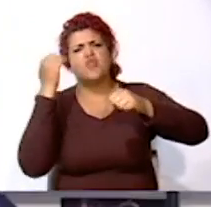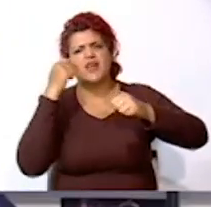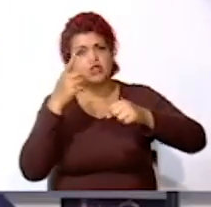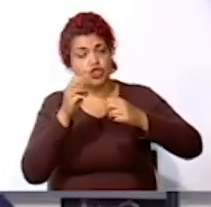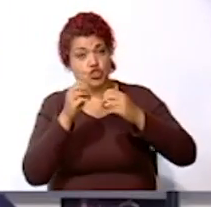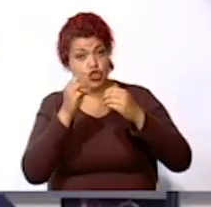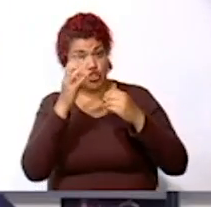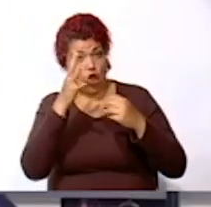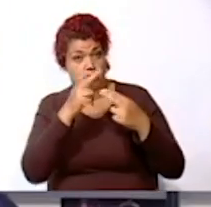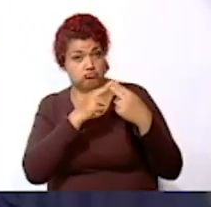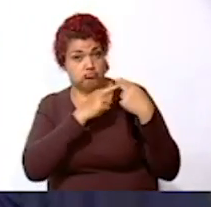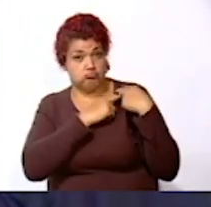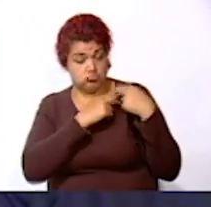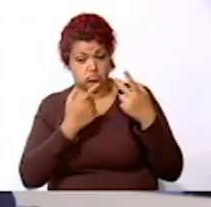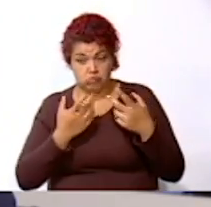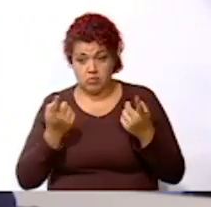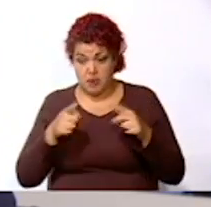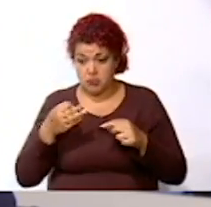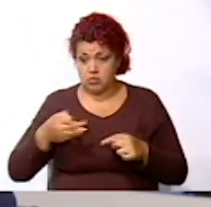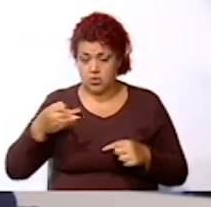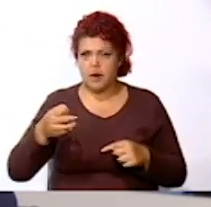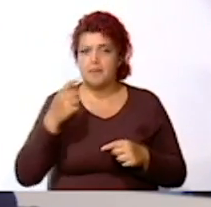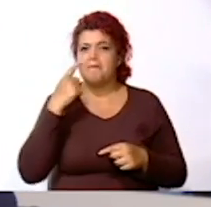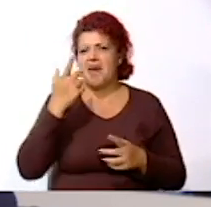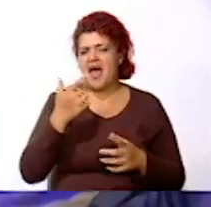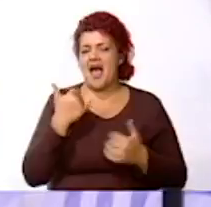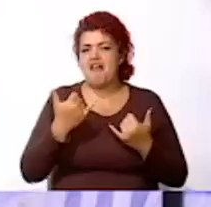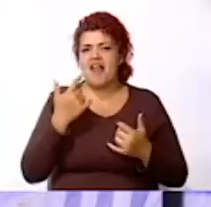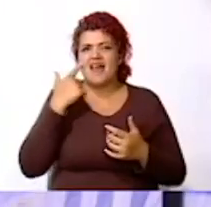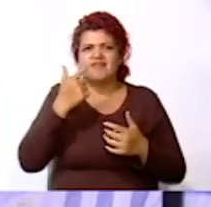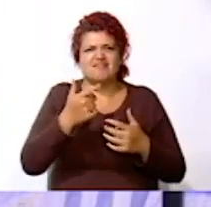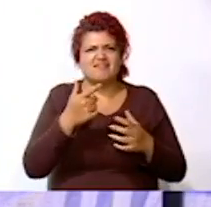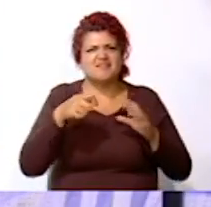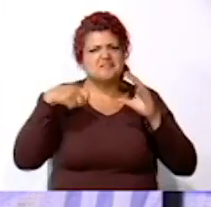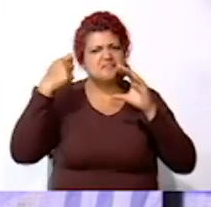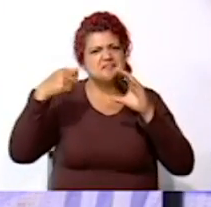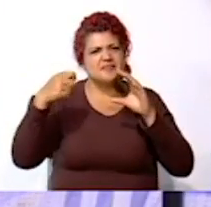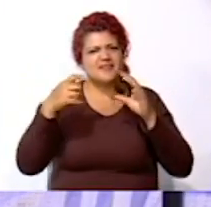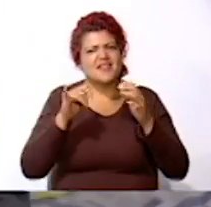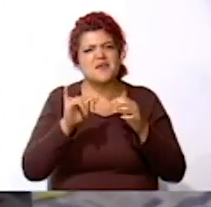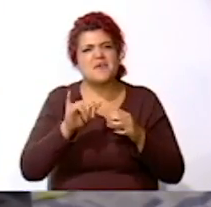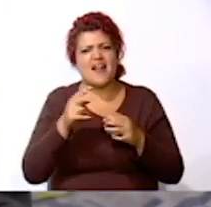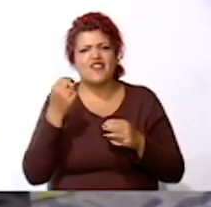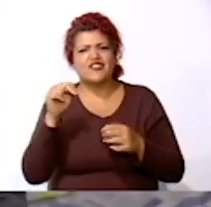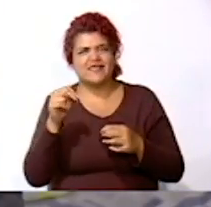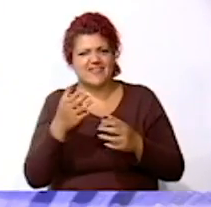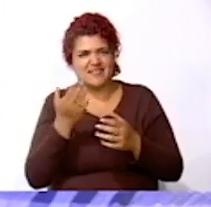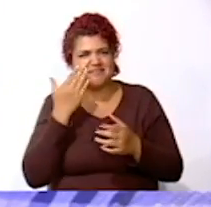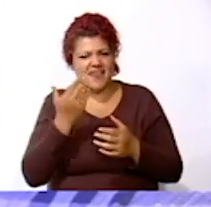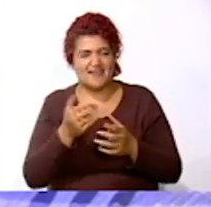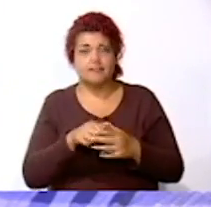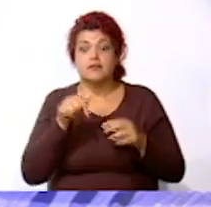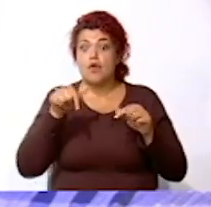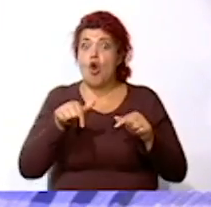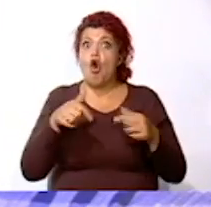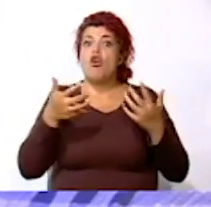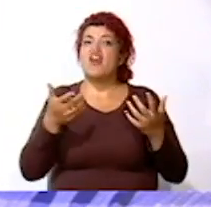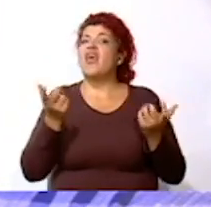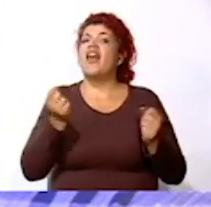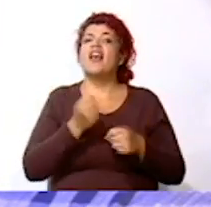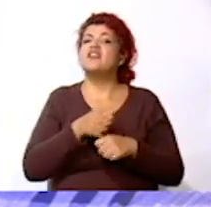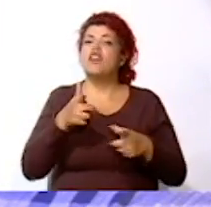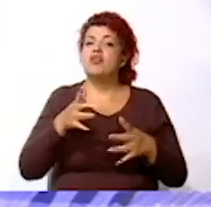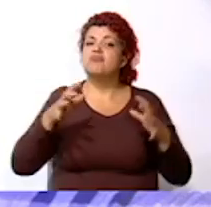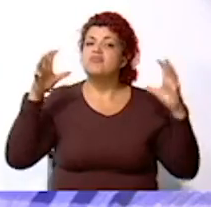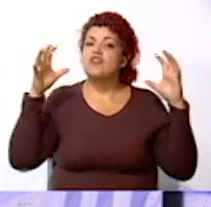cosas que pasan todos los días. A ver, pasemos al reporte del tiempo. Hola a todos, espero que estén muy bien. Hoy se pronostica una noche